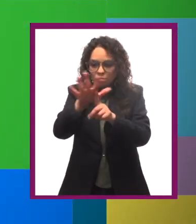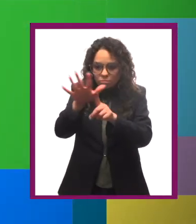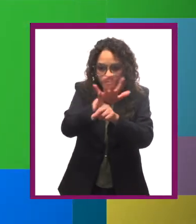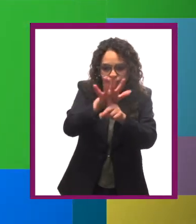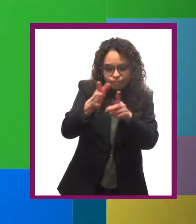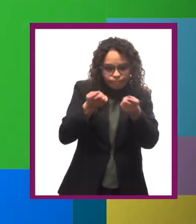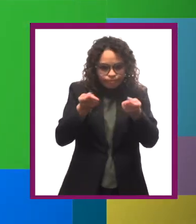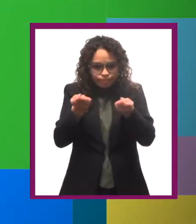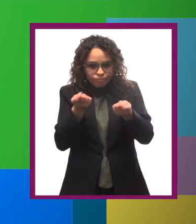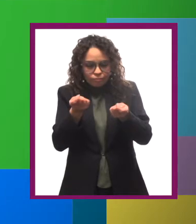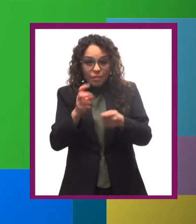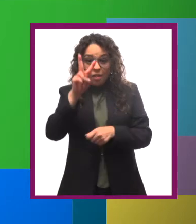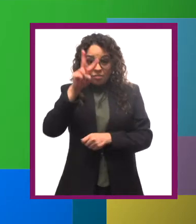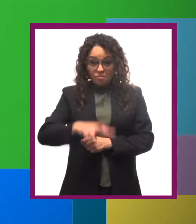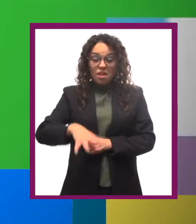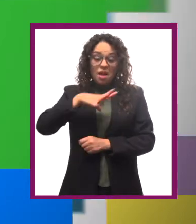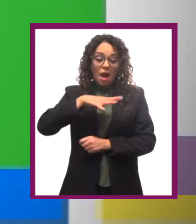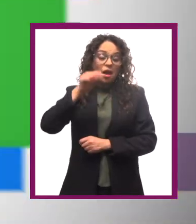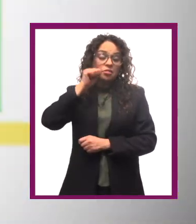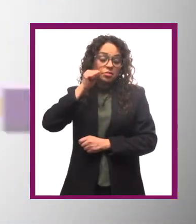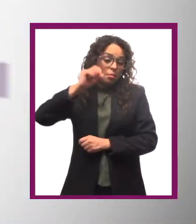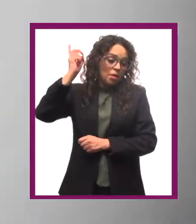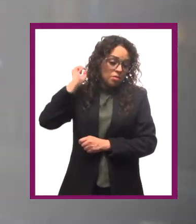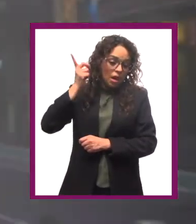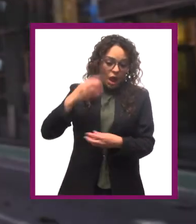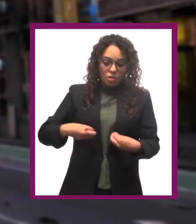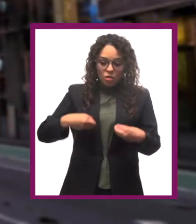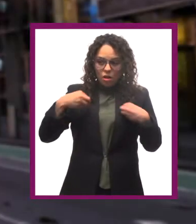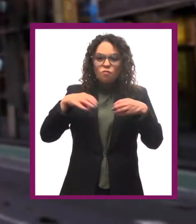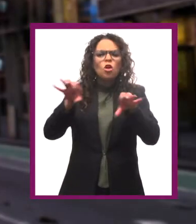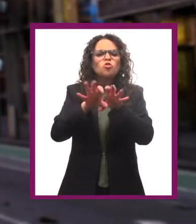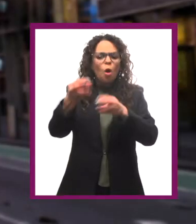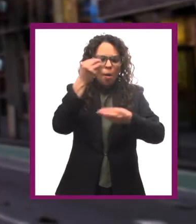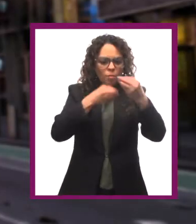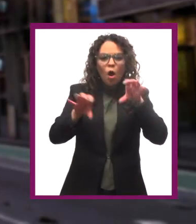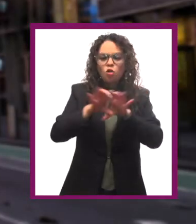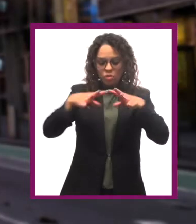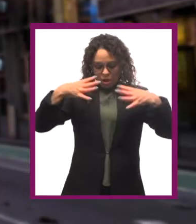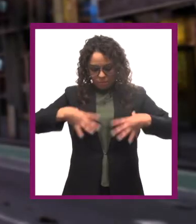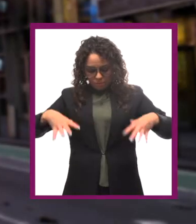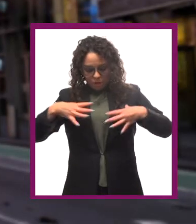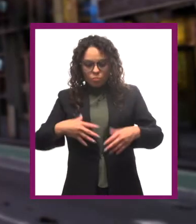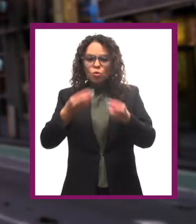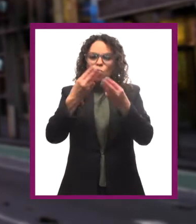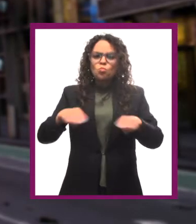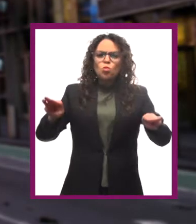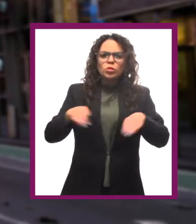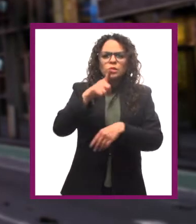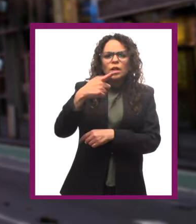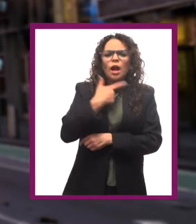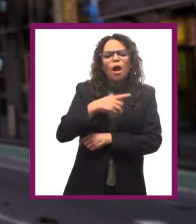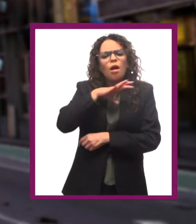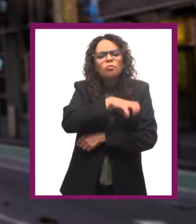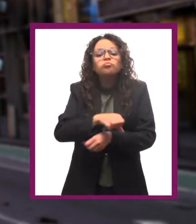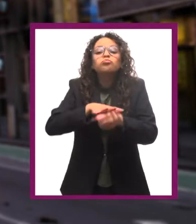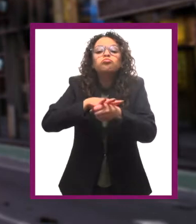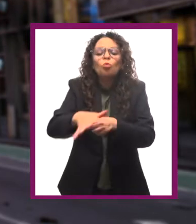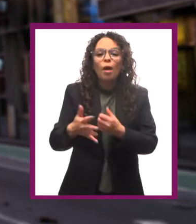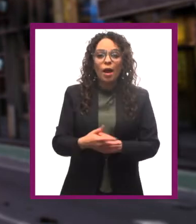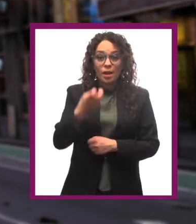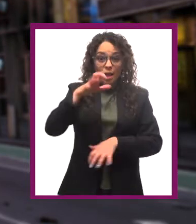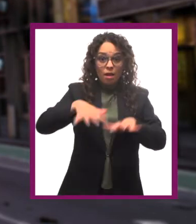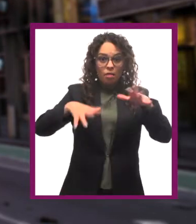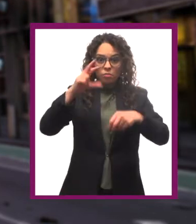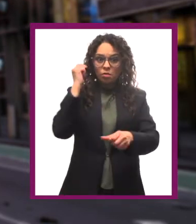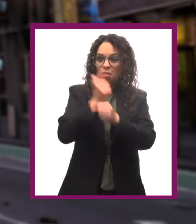persuasión. La persuasión está muy presente en nuestra vida diaria, en lo que comemos, cómo nos vestimos, qué música escuchamos. es tan usada